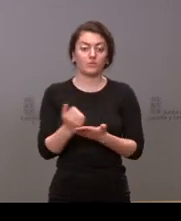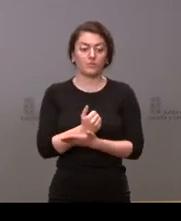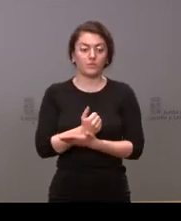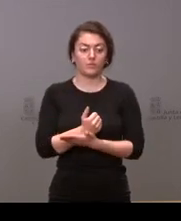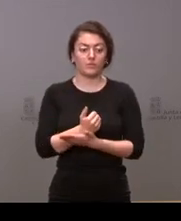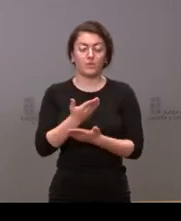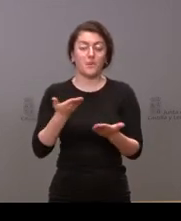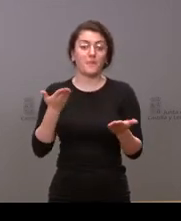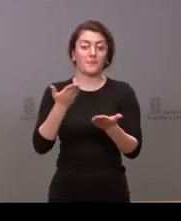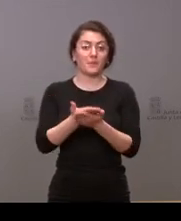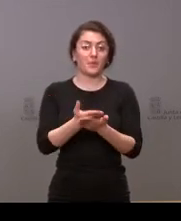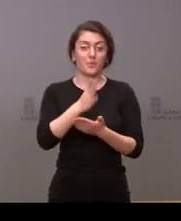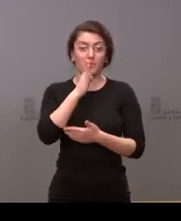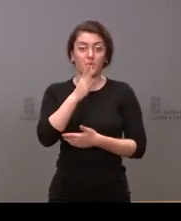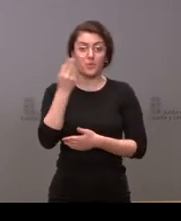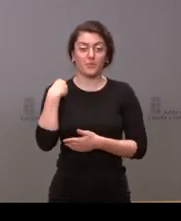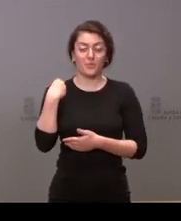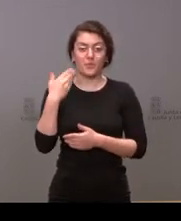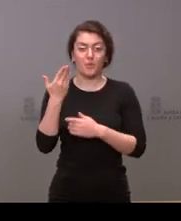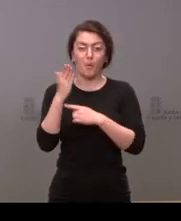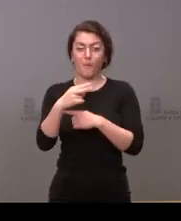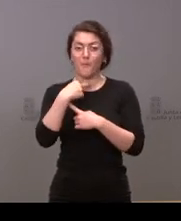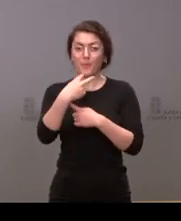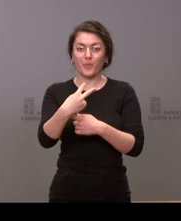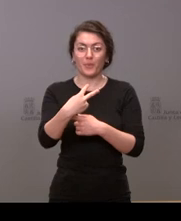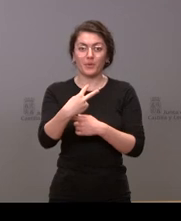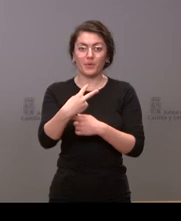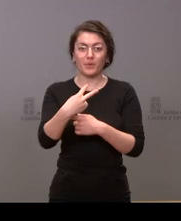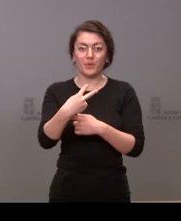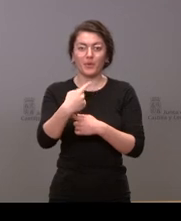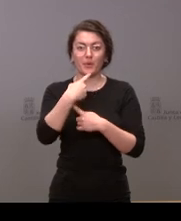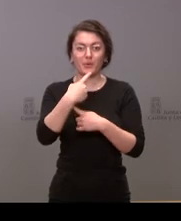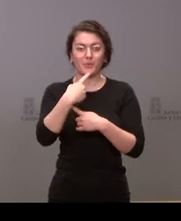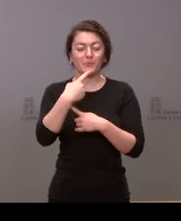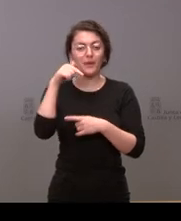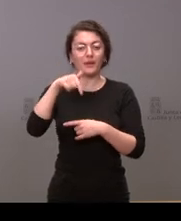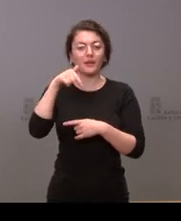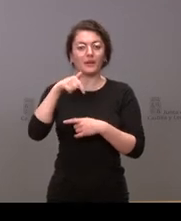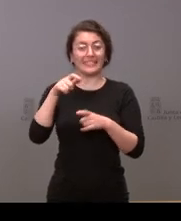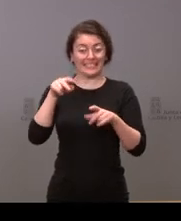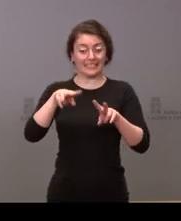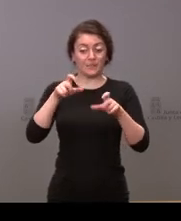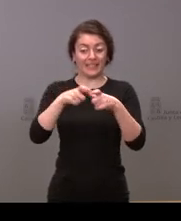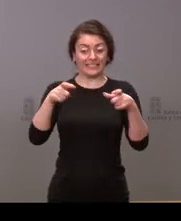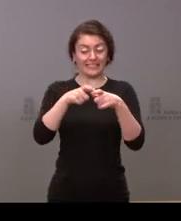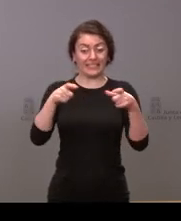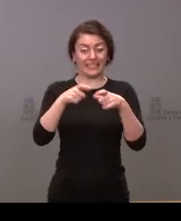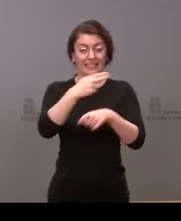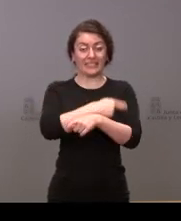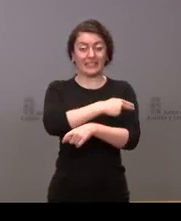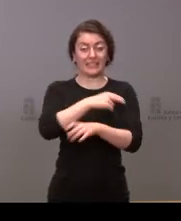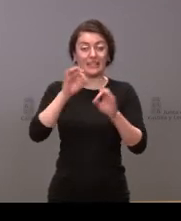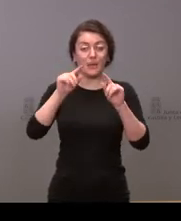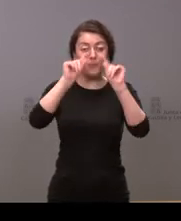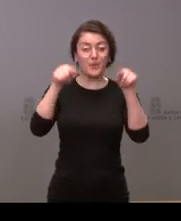petición ya que el portavoz ha dado los datos separados del Bierzo y León en la provincia de León de las tarjetas sanitarias si nos podía desdoblar también